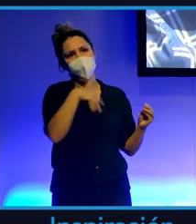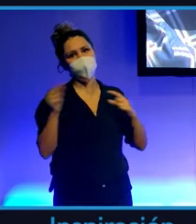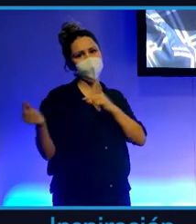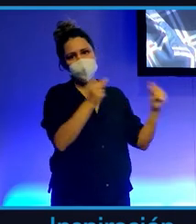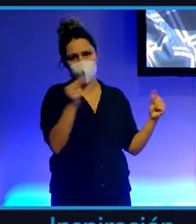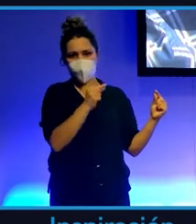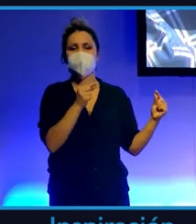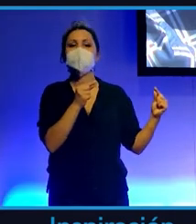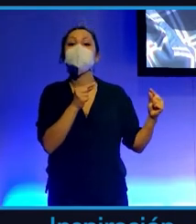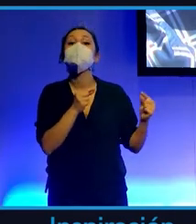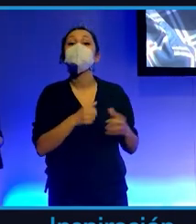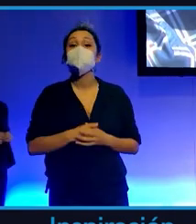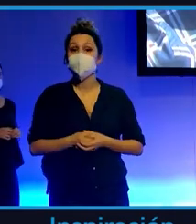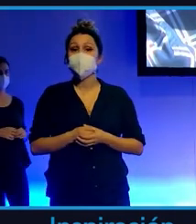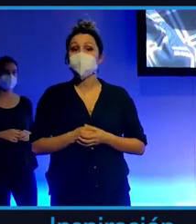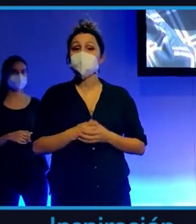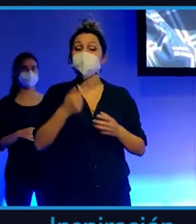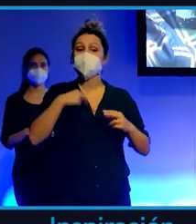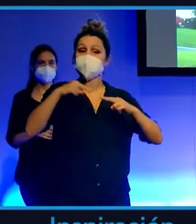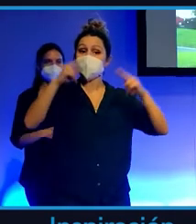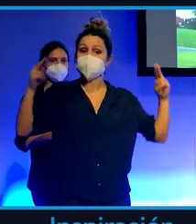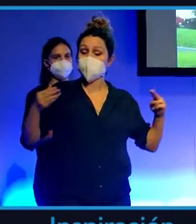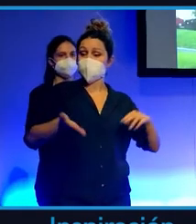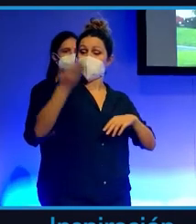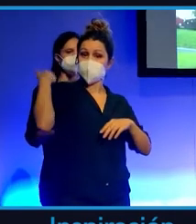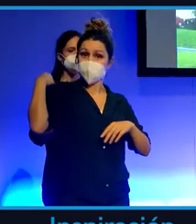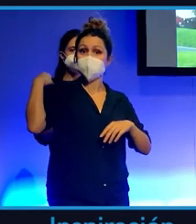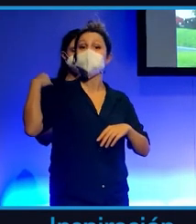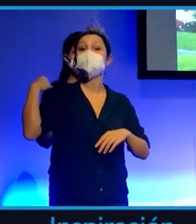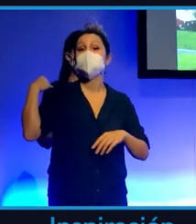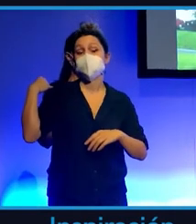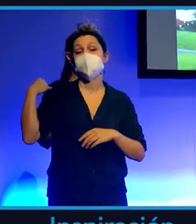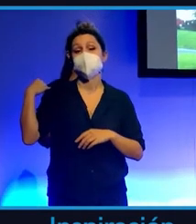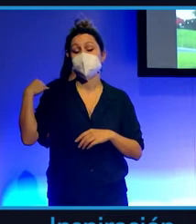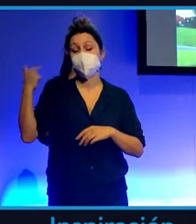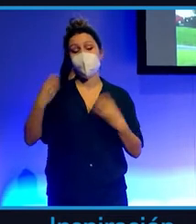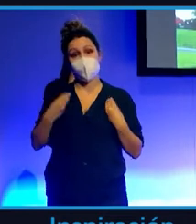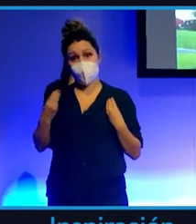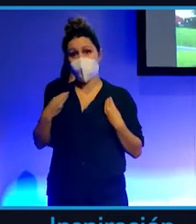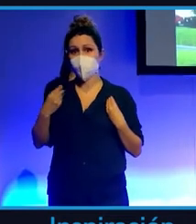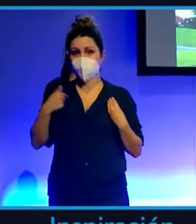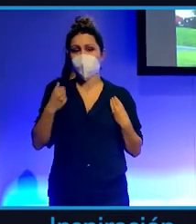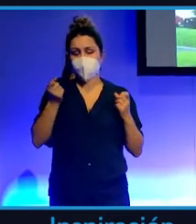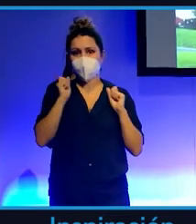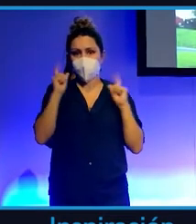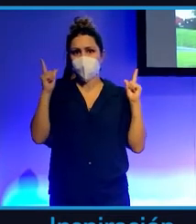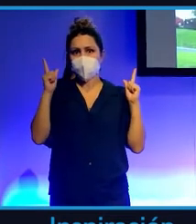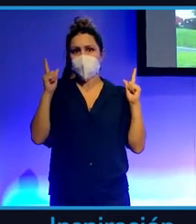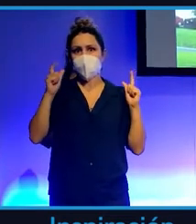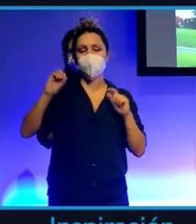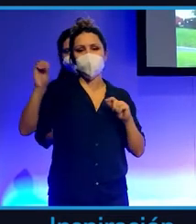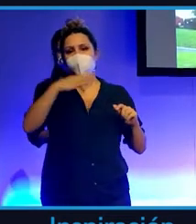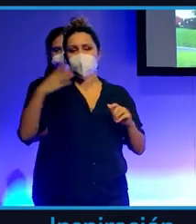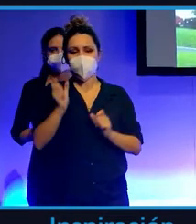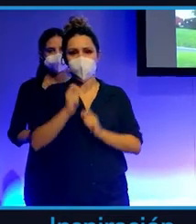Cuando estaba en San Francisco hace unos años cuando vivía allí un buen día descubrí Bitcoin hablando con unos